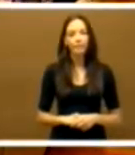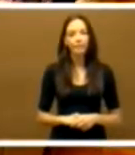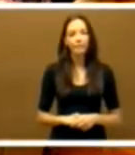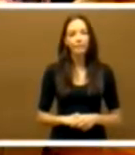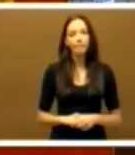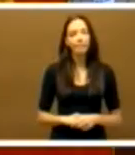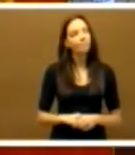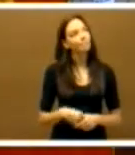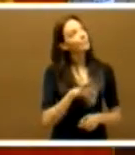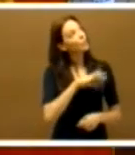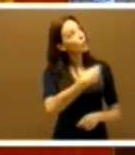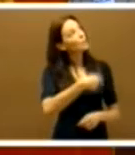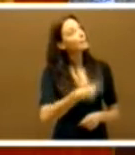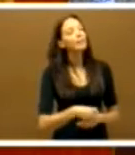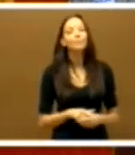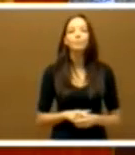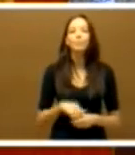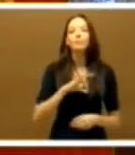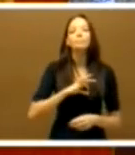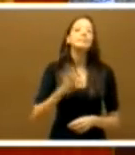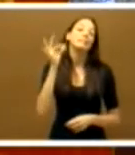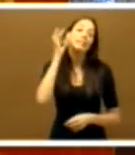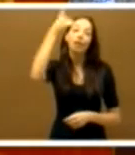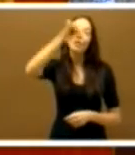Señor presidente, señoras y señores diputados,